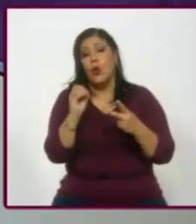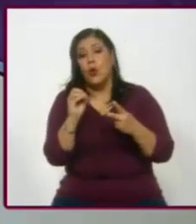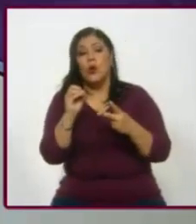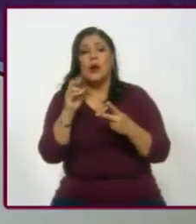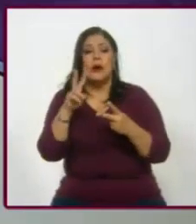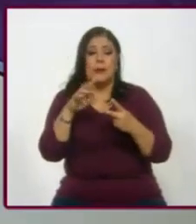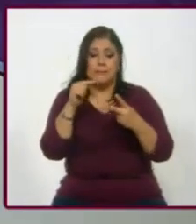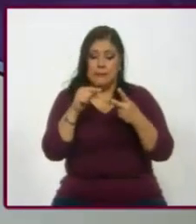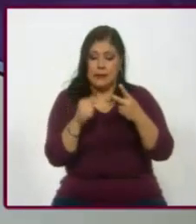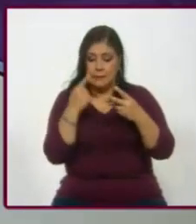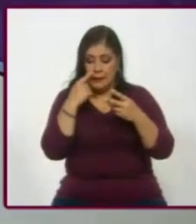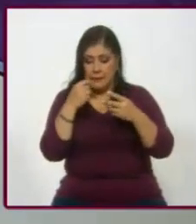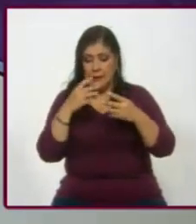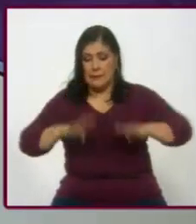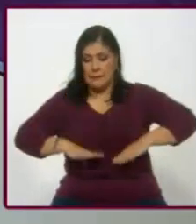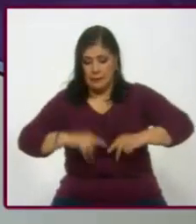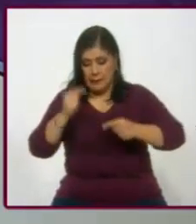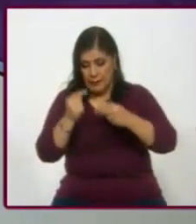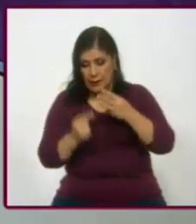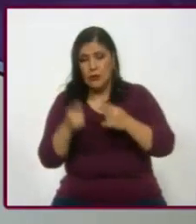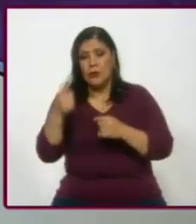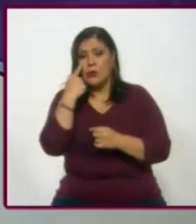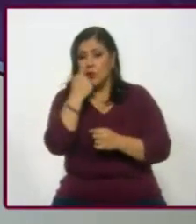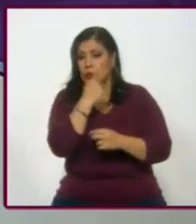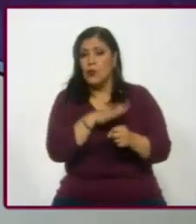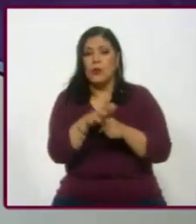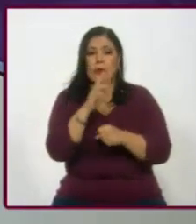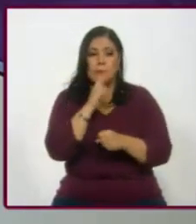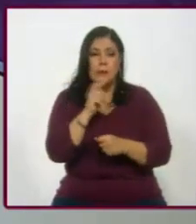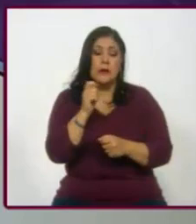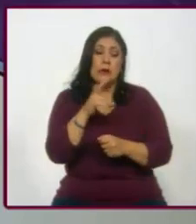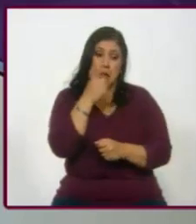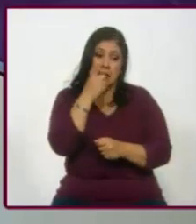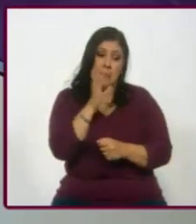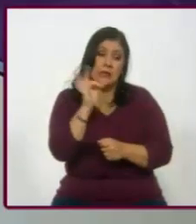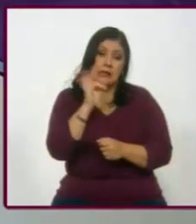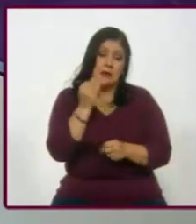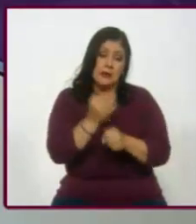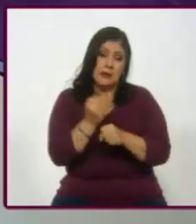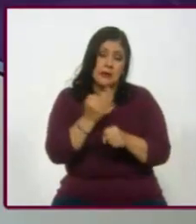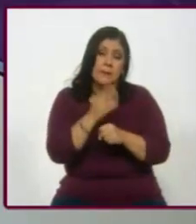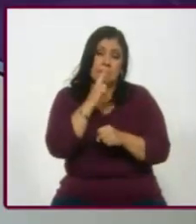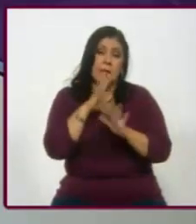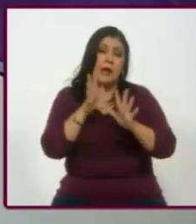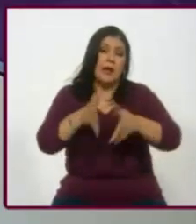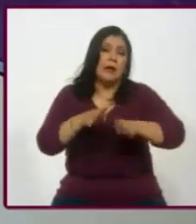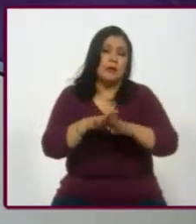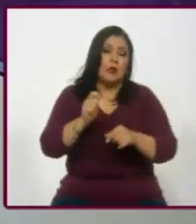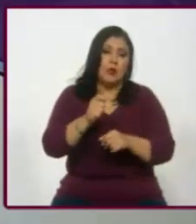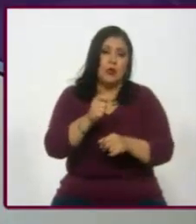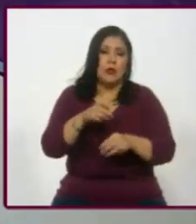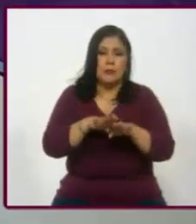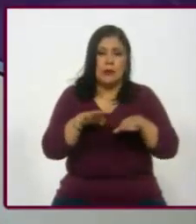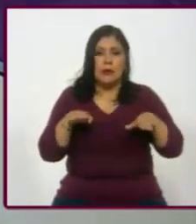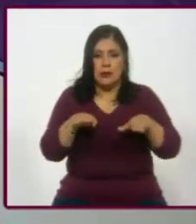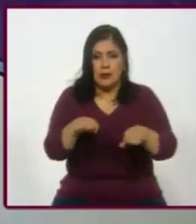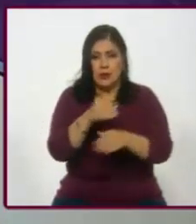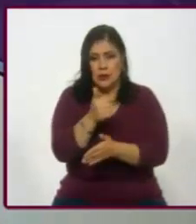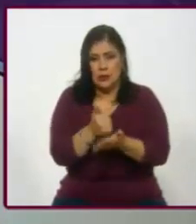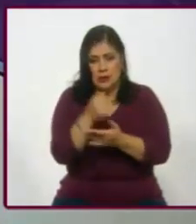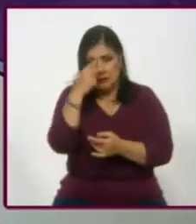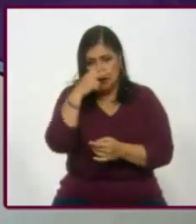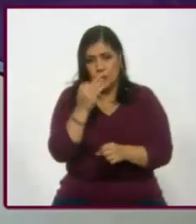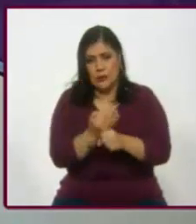estas condiciones, ¿qué prefieres? Y, pues, parece que la idea de que se quedara el actual con Santa Lucía es una consideración para... Salud para el ciudadano.